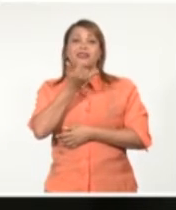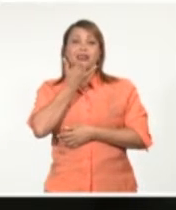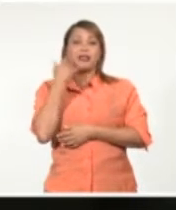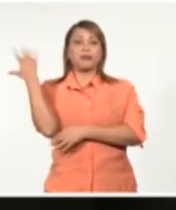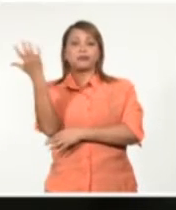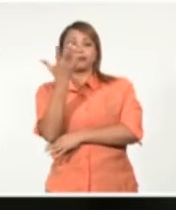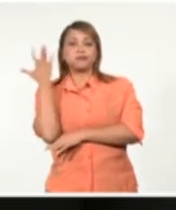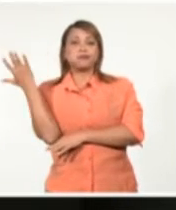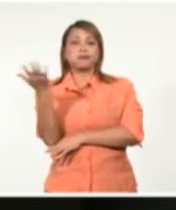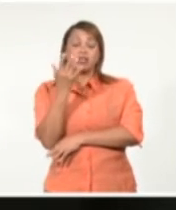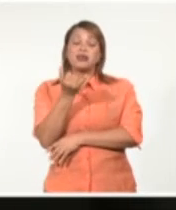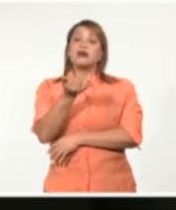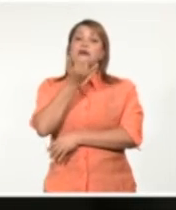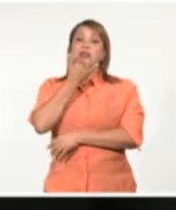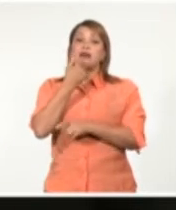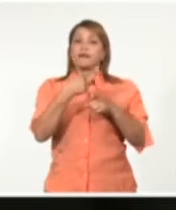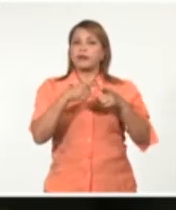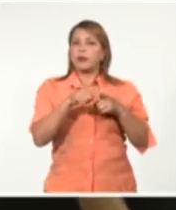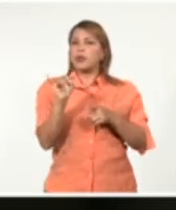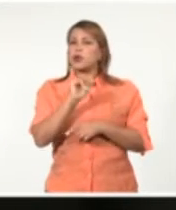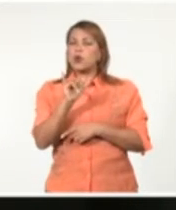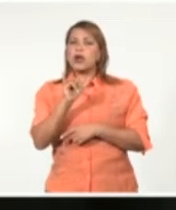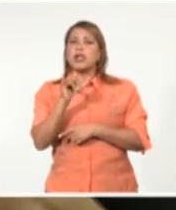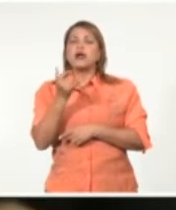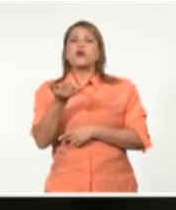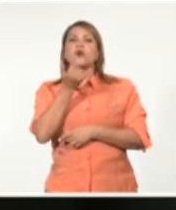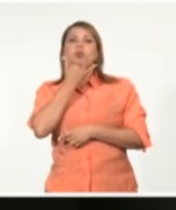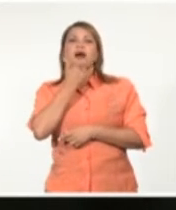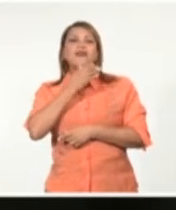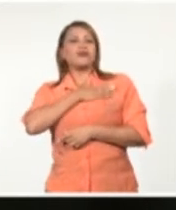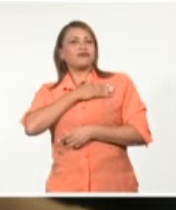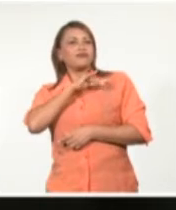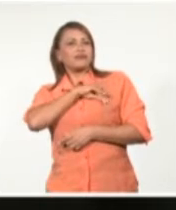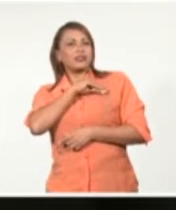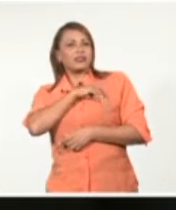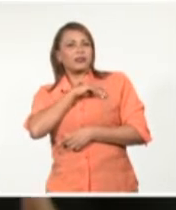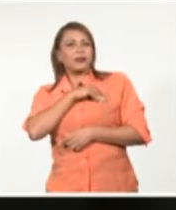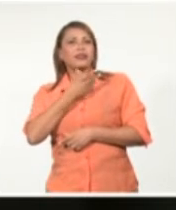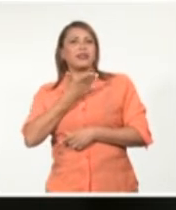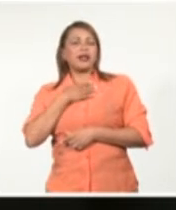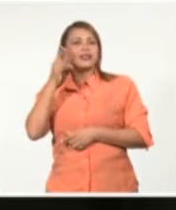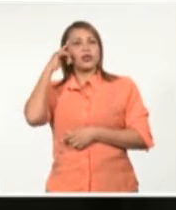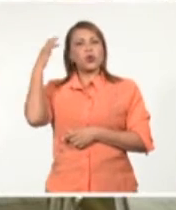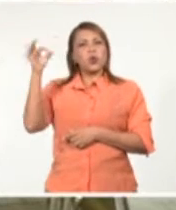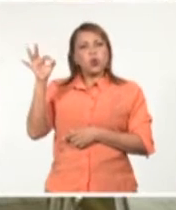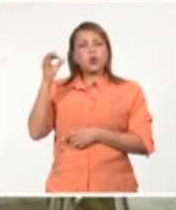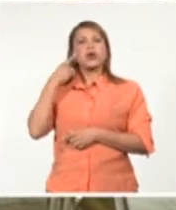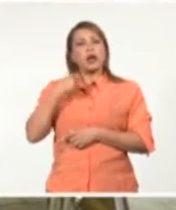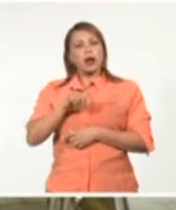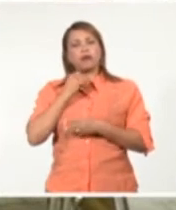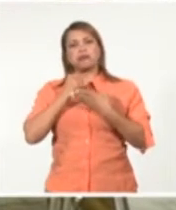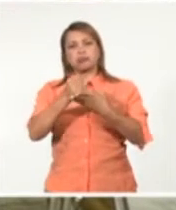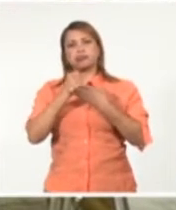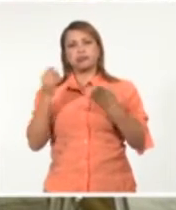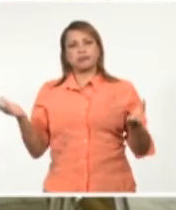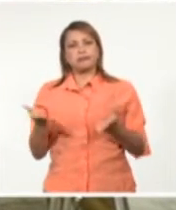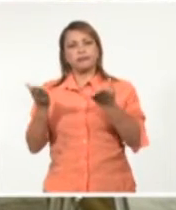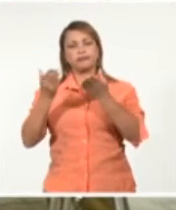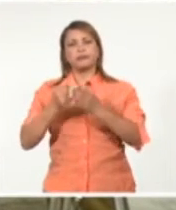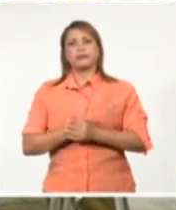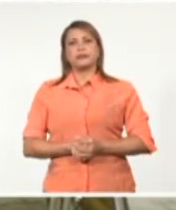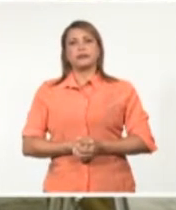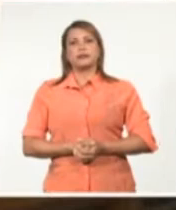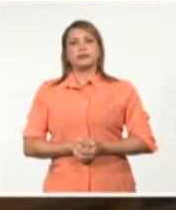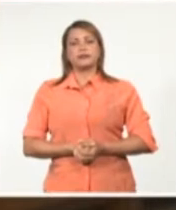el paso. Hay un daño material, pero hay también un daño espiritual, hay un daño psicológico y yo creo que la cultura está ayudando a restañar. José Vázquez Ferreiro,